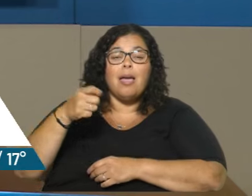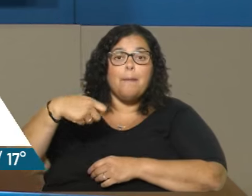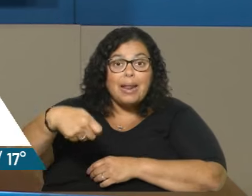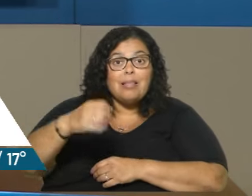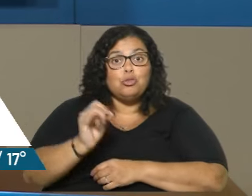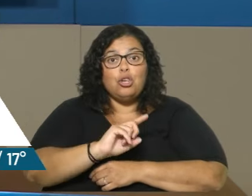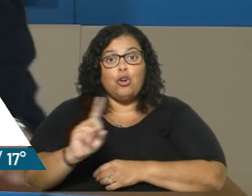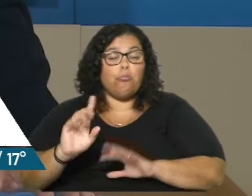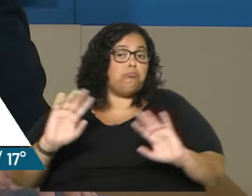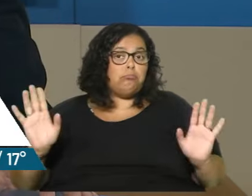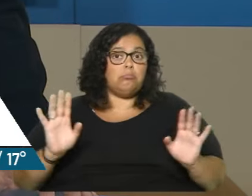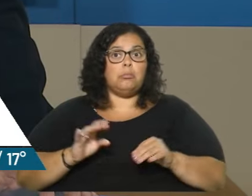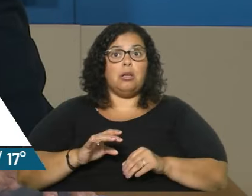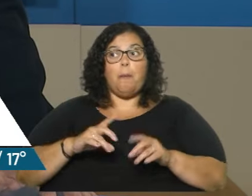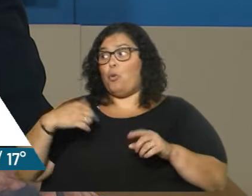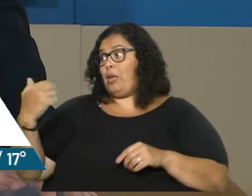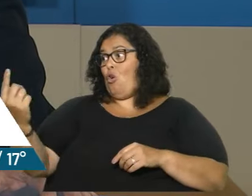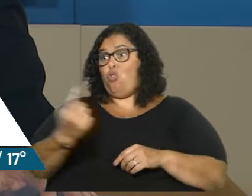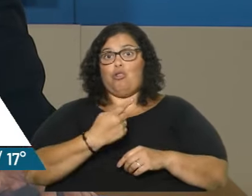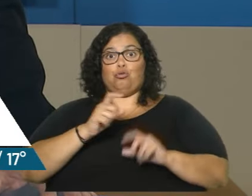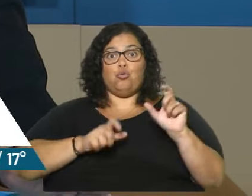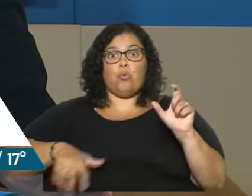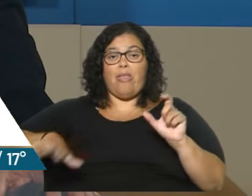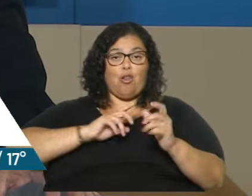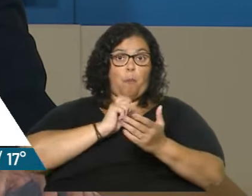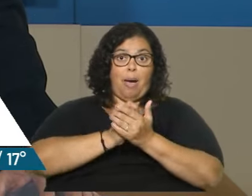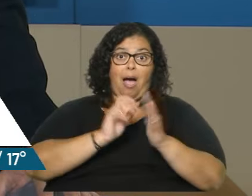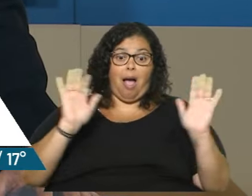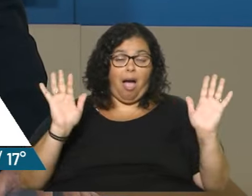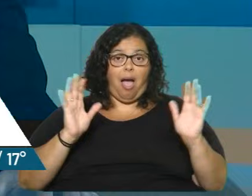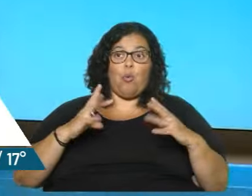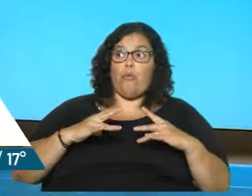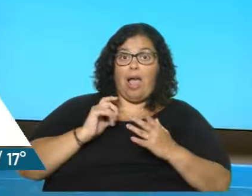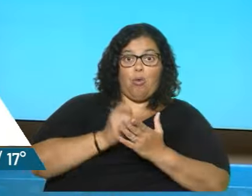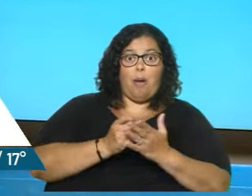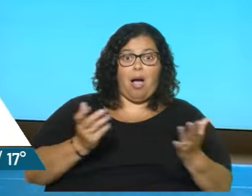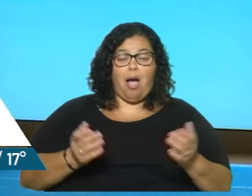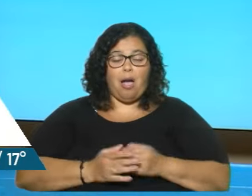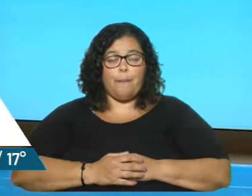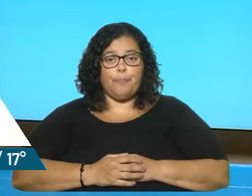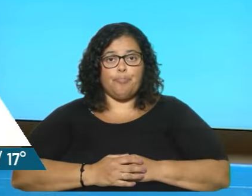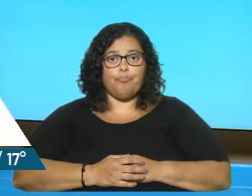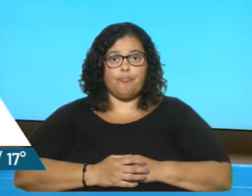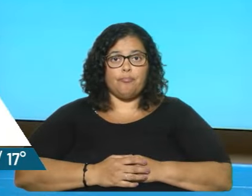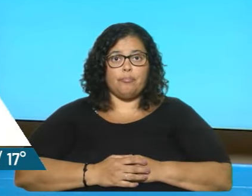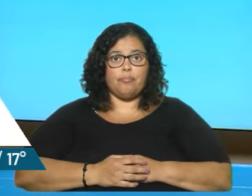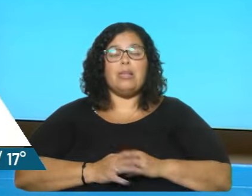va a pagar el señor, el jubilado, el ciudadano. ¿Qué Estado... ¿Qué tipo...? Porque le hice la pregunta sobre los gastos. Si usted no quiere